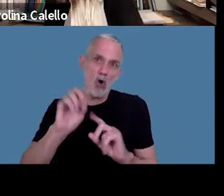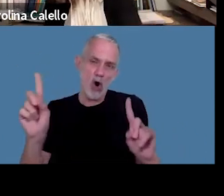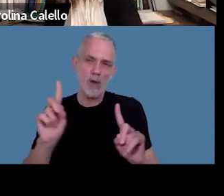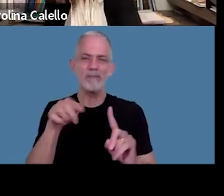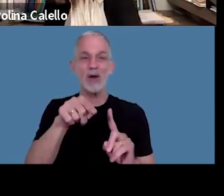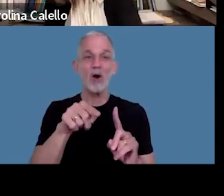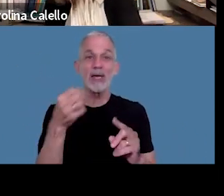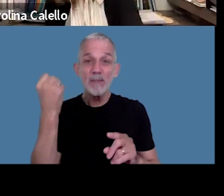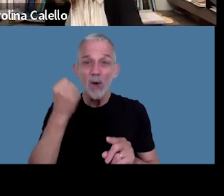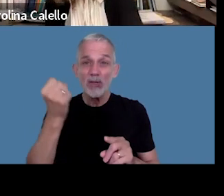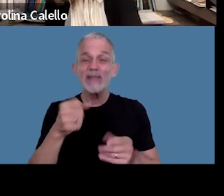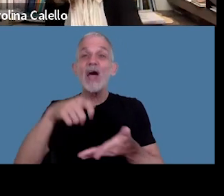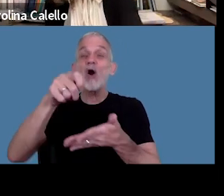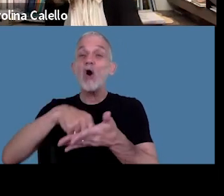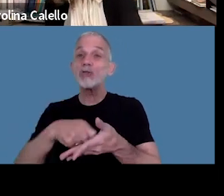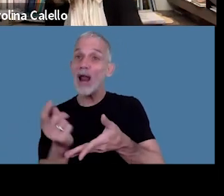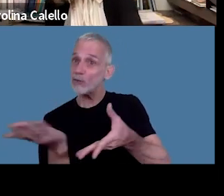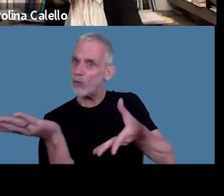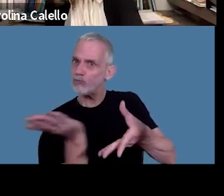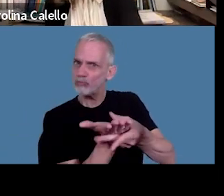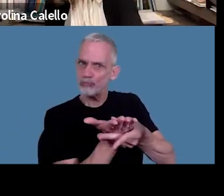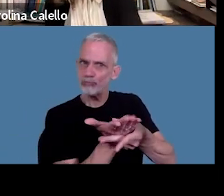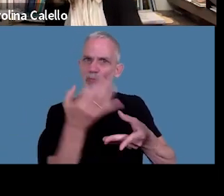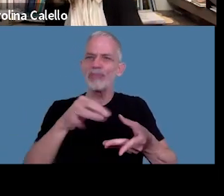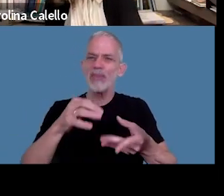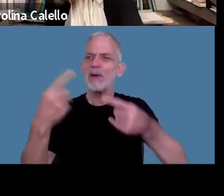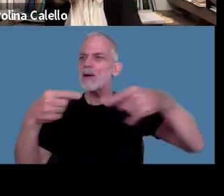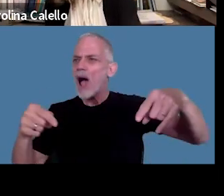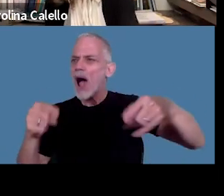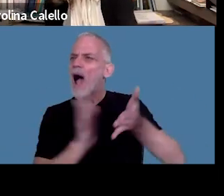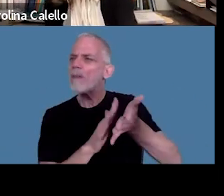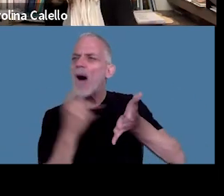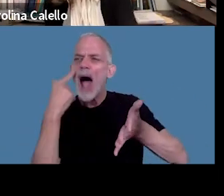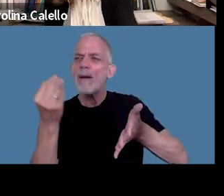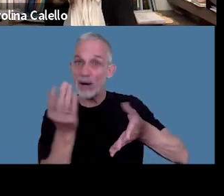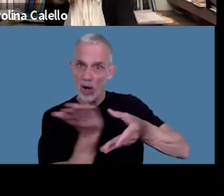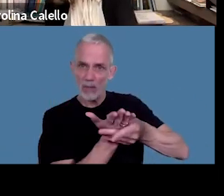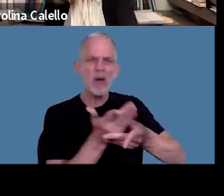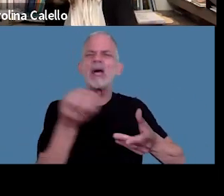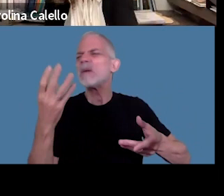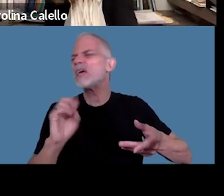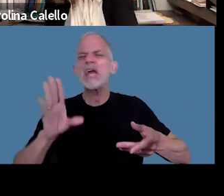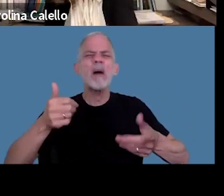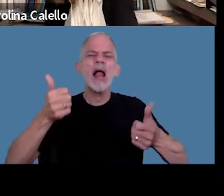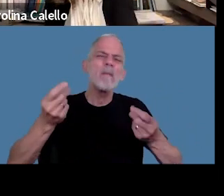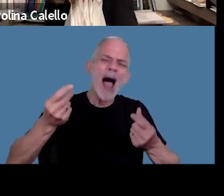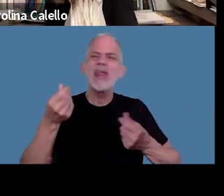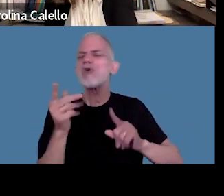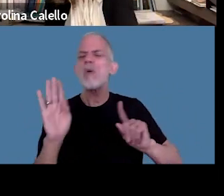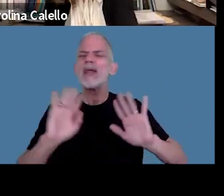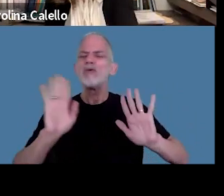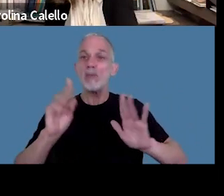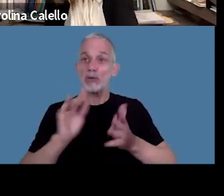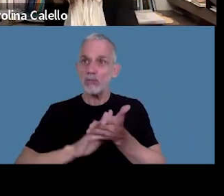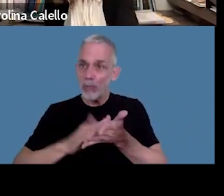estos efectos es que esté es que los hechos estén acreditados independientemente de la valoración que se haga de